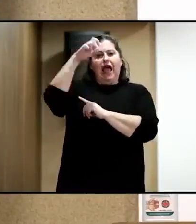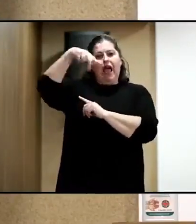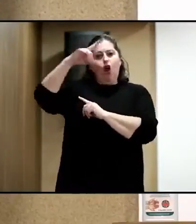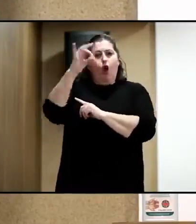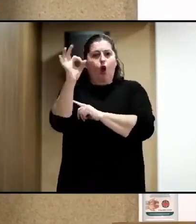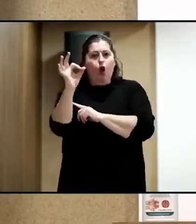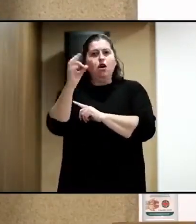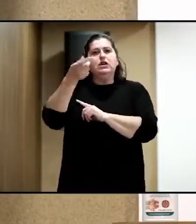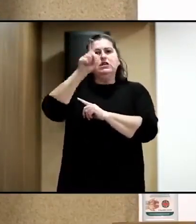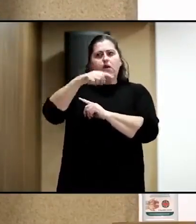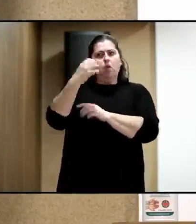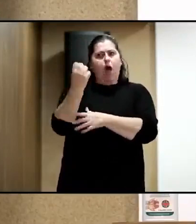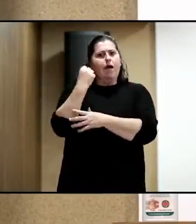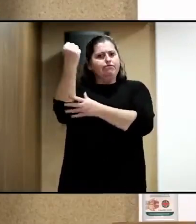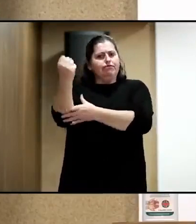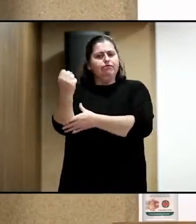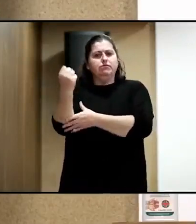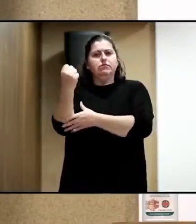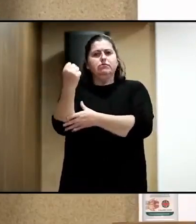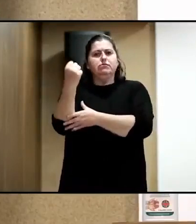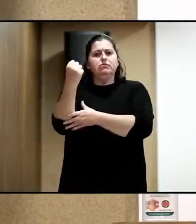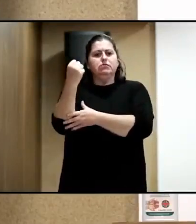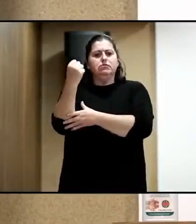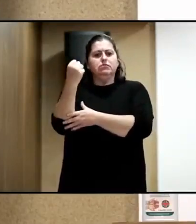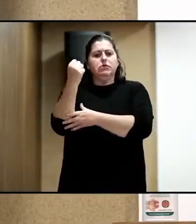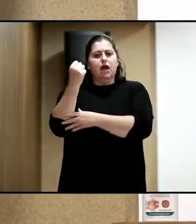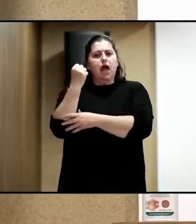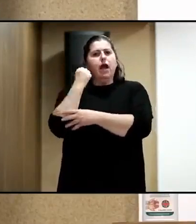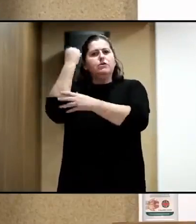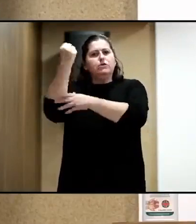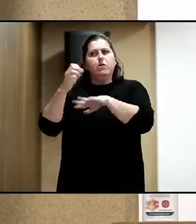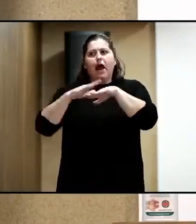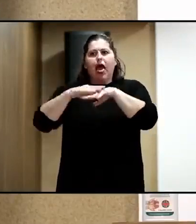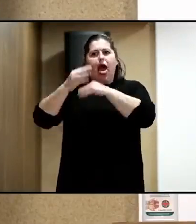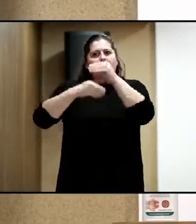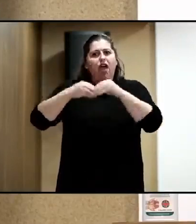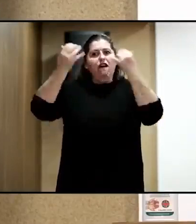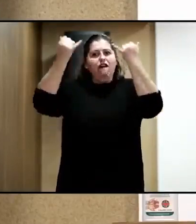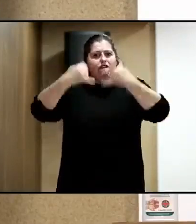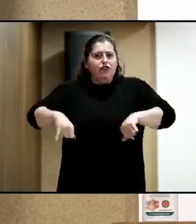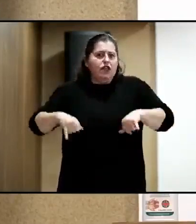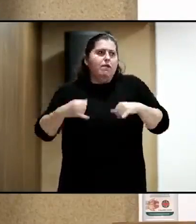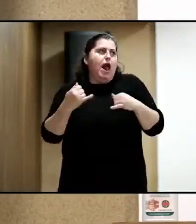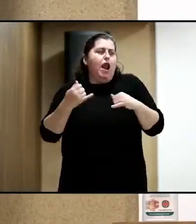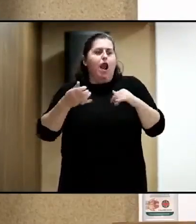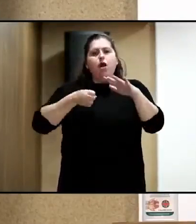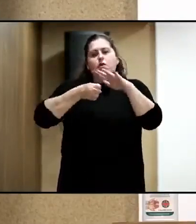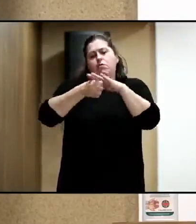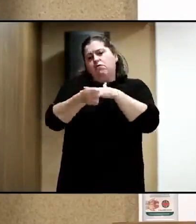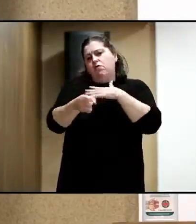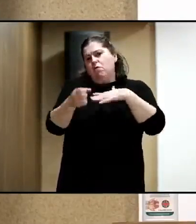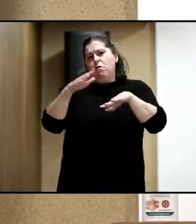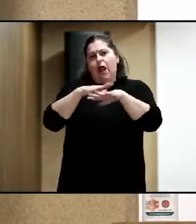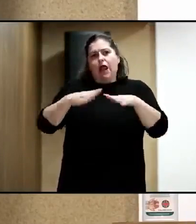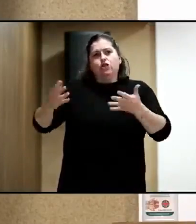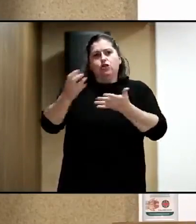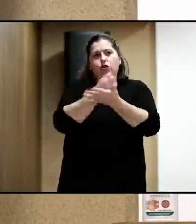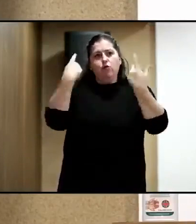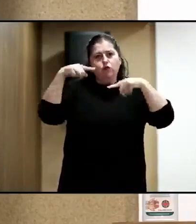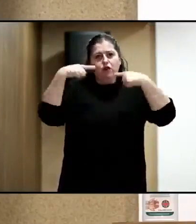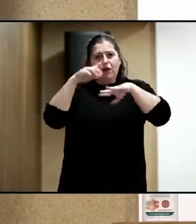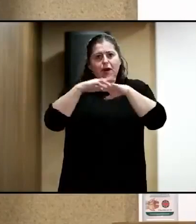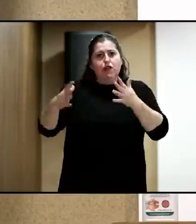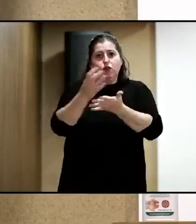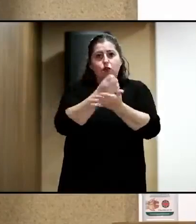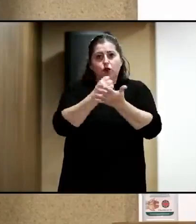apostó decididamente por convertir el festival en un festival Music for All también, un festival accesible e inclusivo. Y vamos a tener